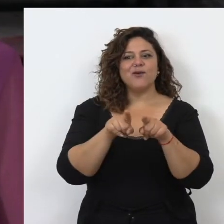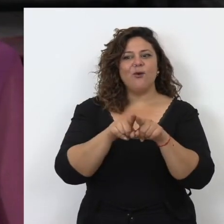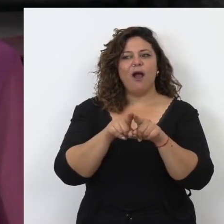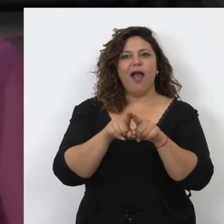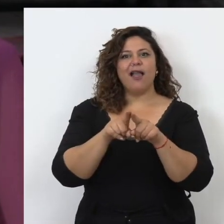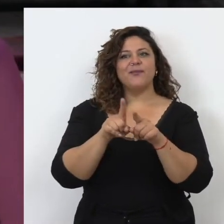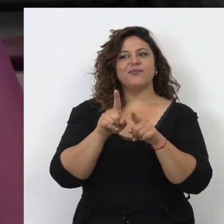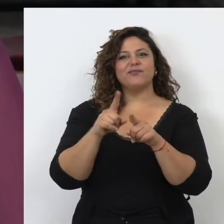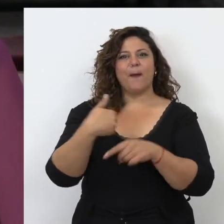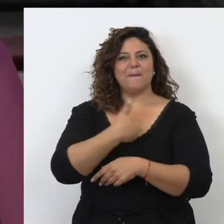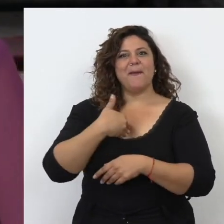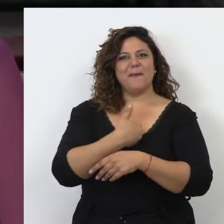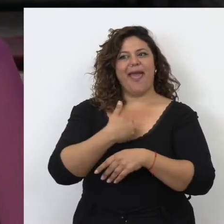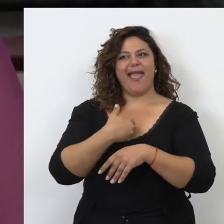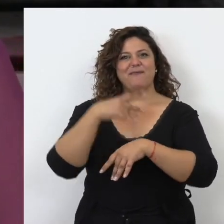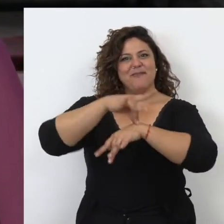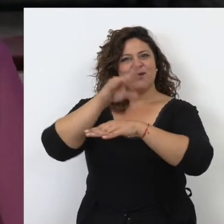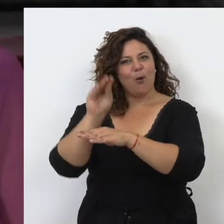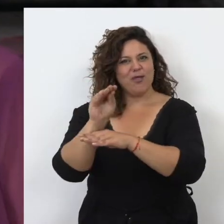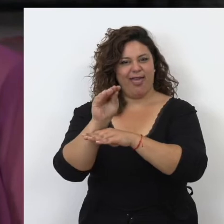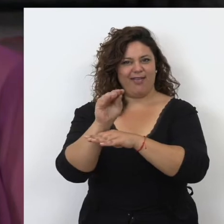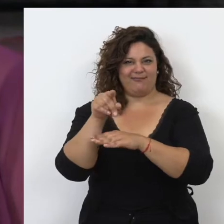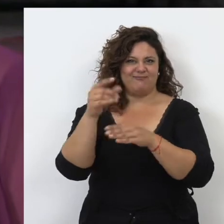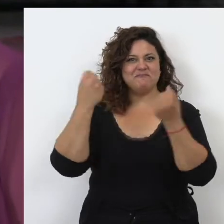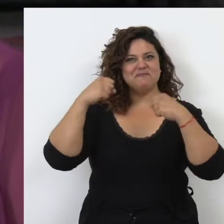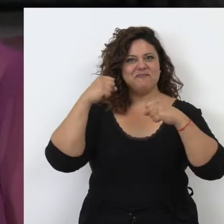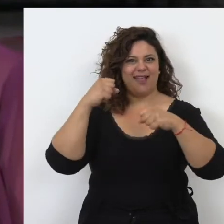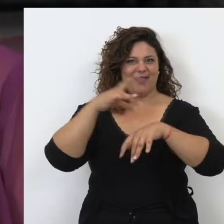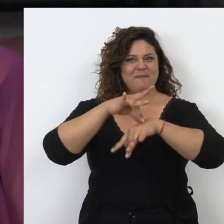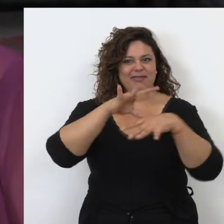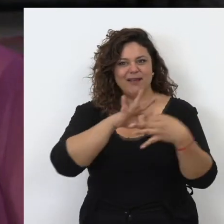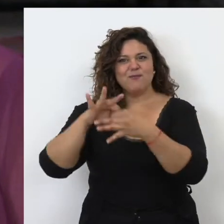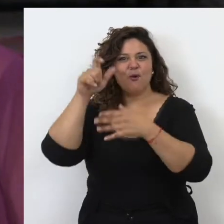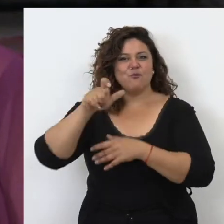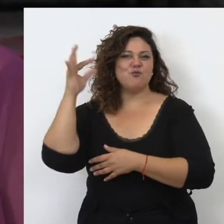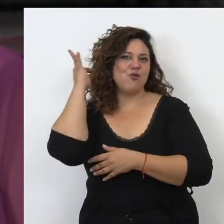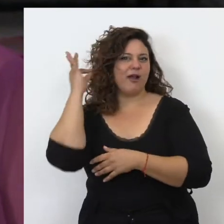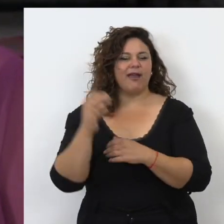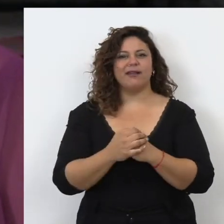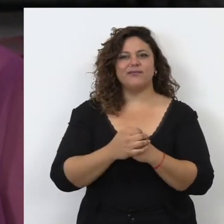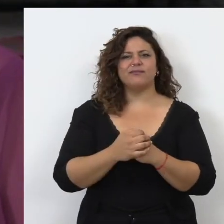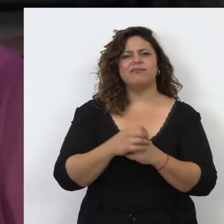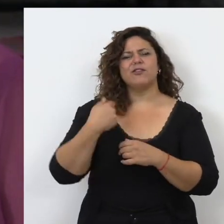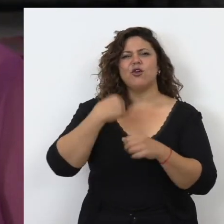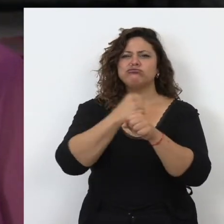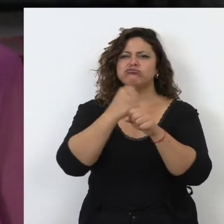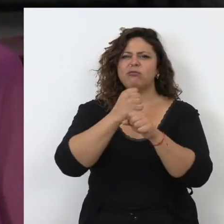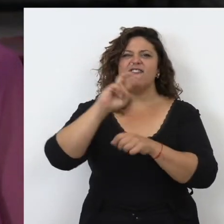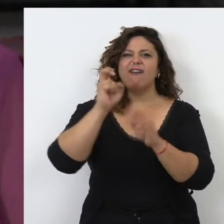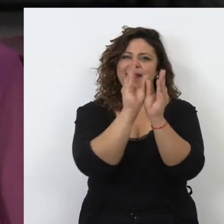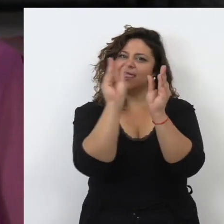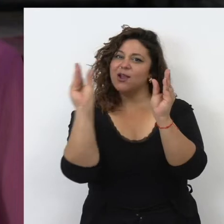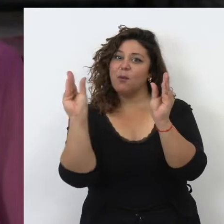o de cuidado sanitario, es decir, a la práctica médica de las mujeres. En estos momentos trabajo, como he dicho, en varias